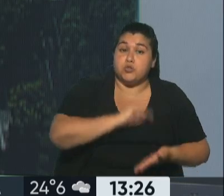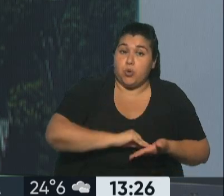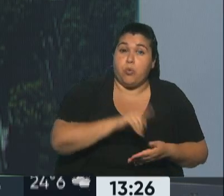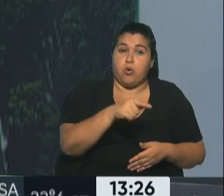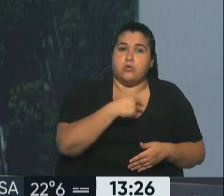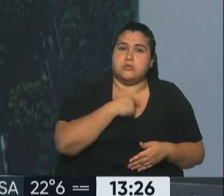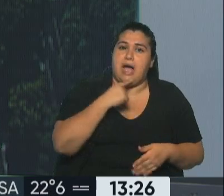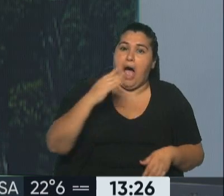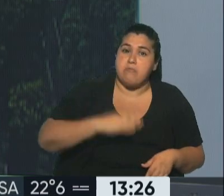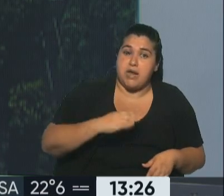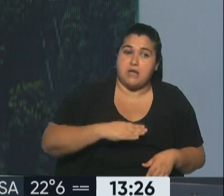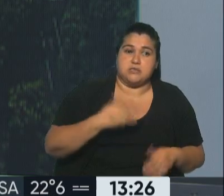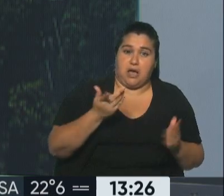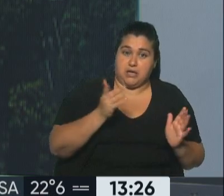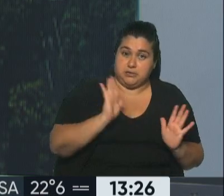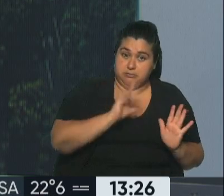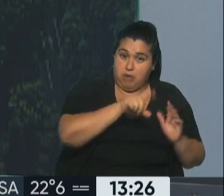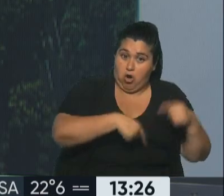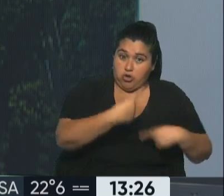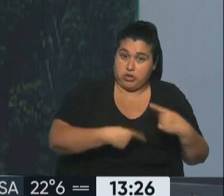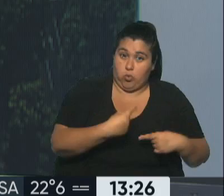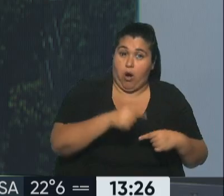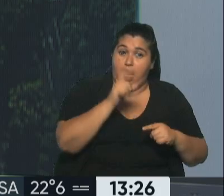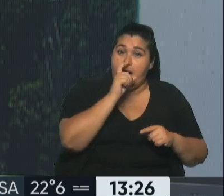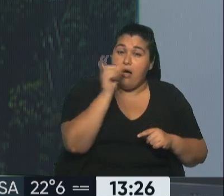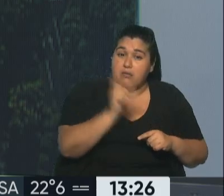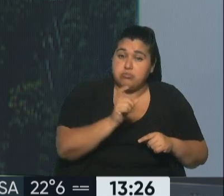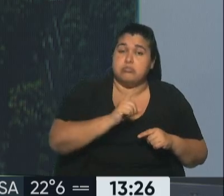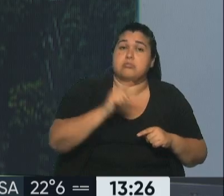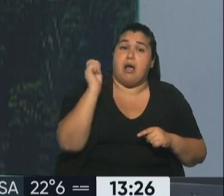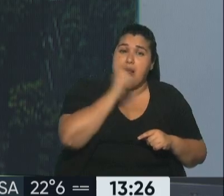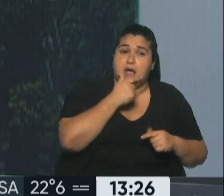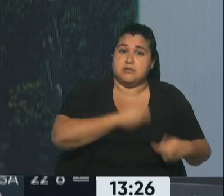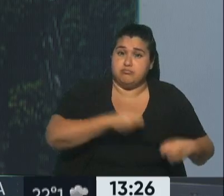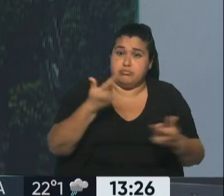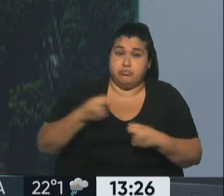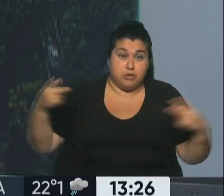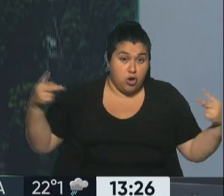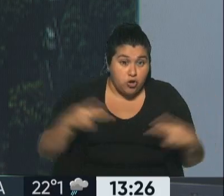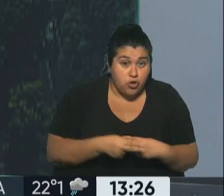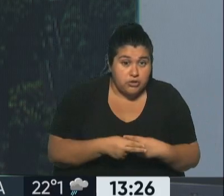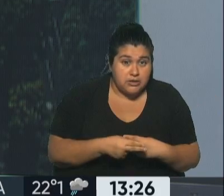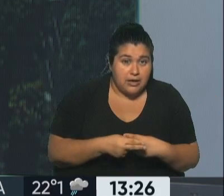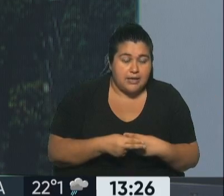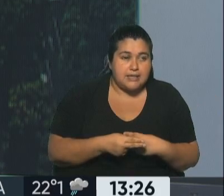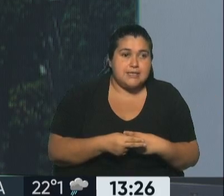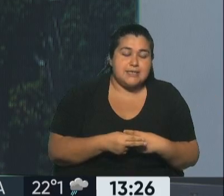las amenazas de impedir o estorbar la comercialización y el transporte del gas, por ejemplo, del petróleo,